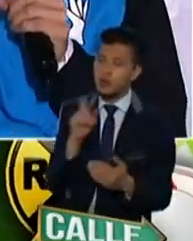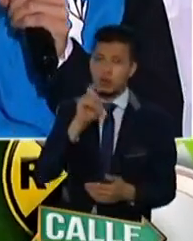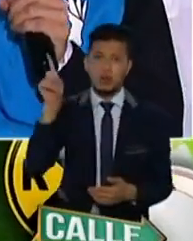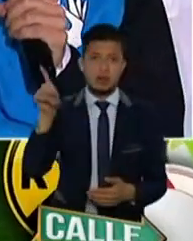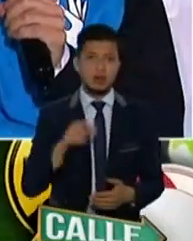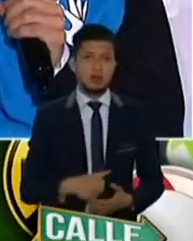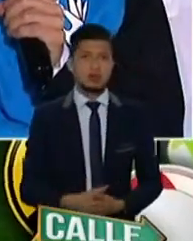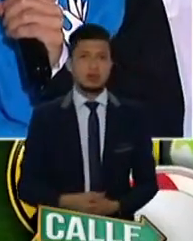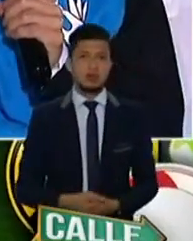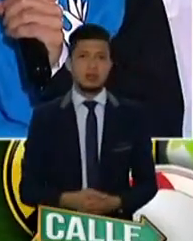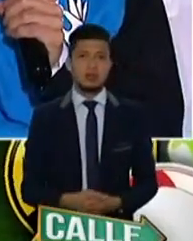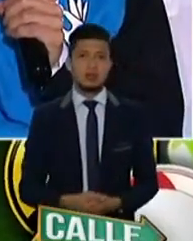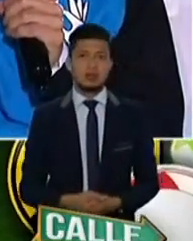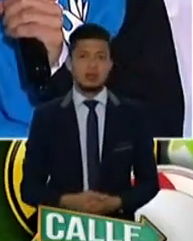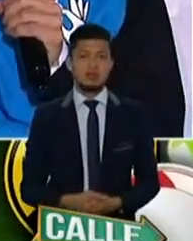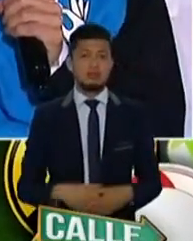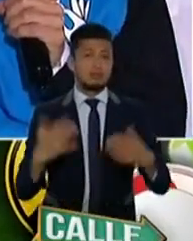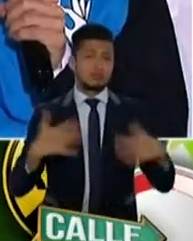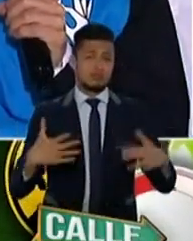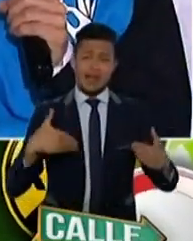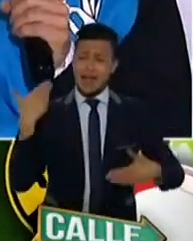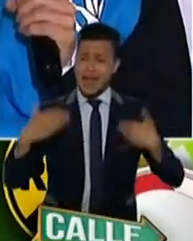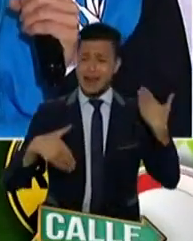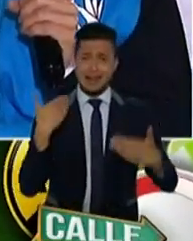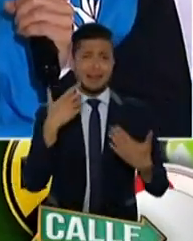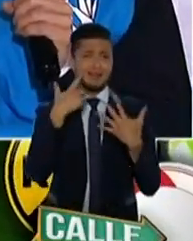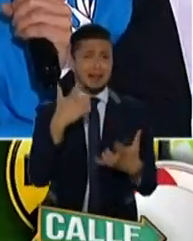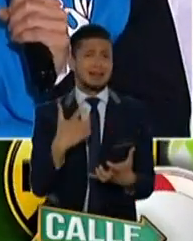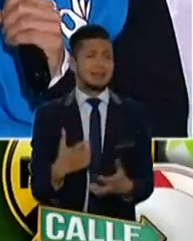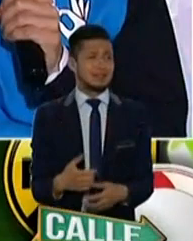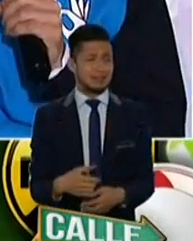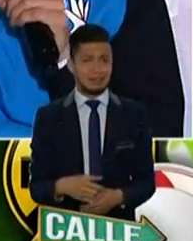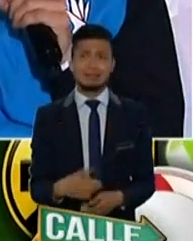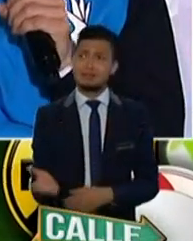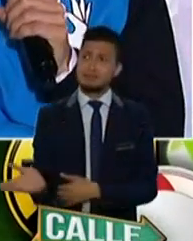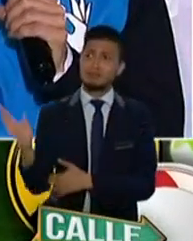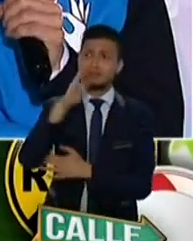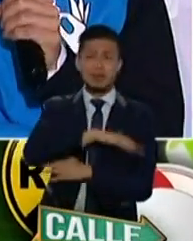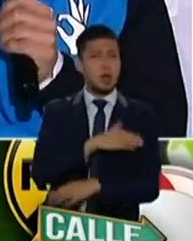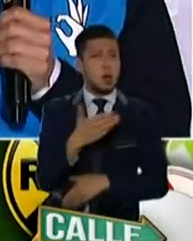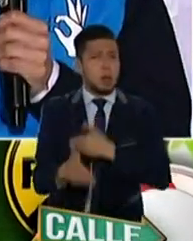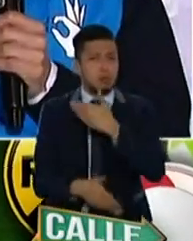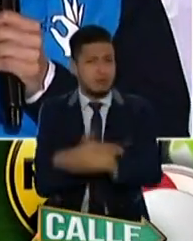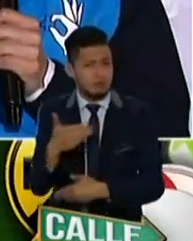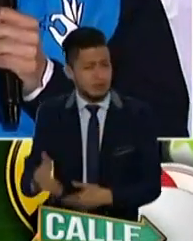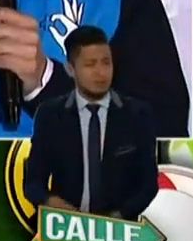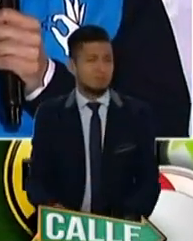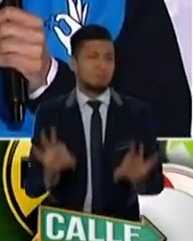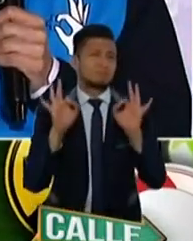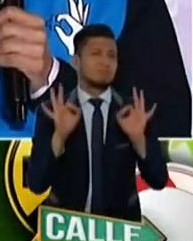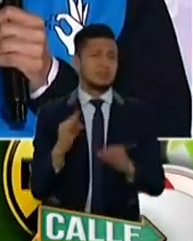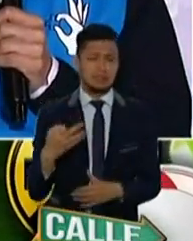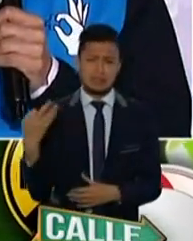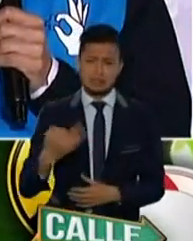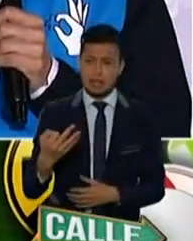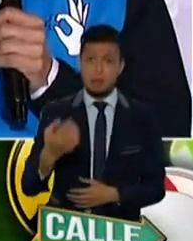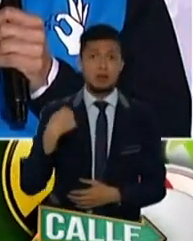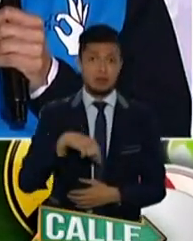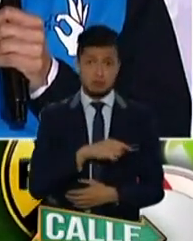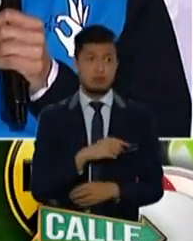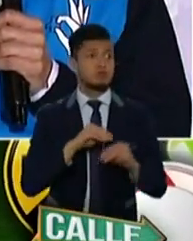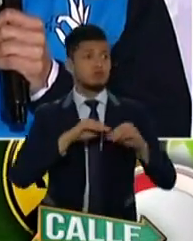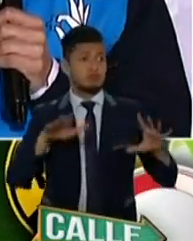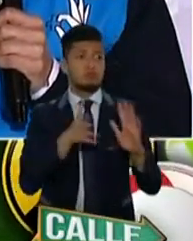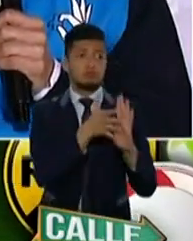La alegría es indescriptible. Estuvo maravilloso el proceso. Como siempre lo hemos pregonado,